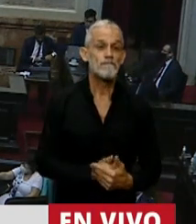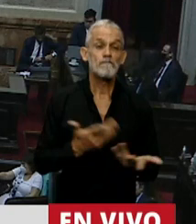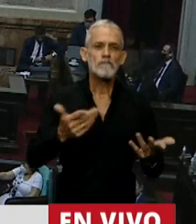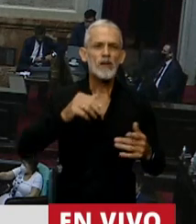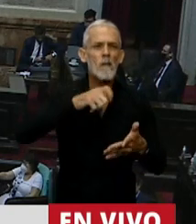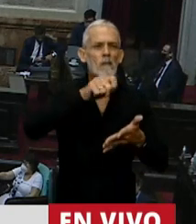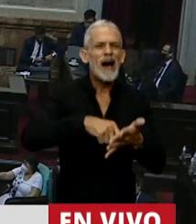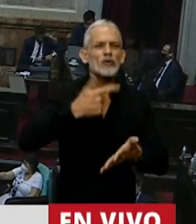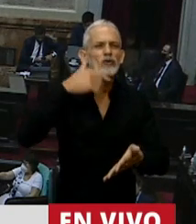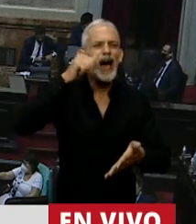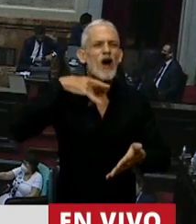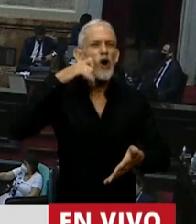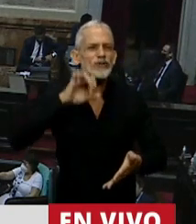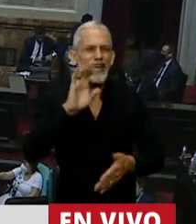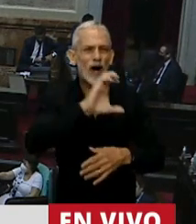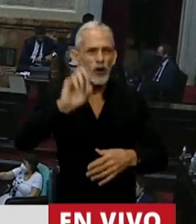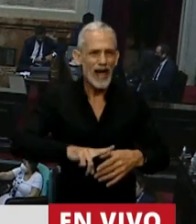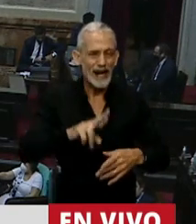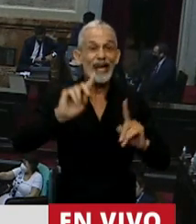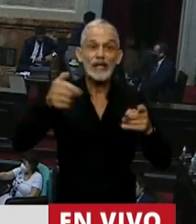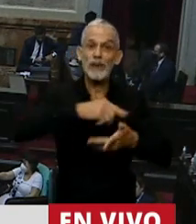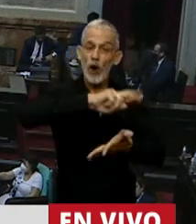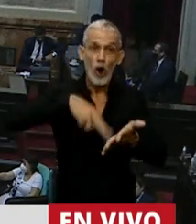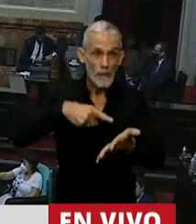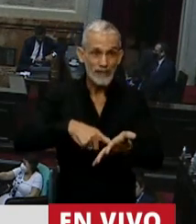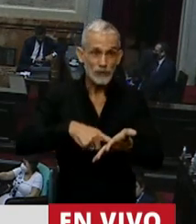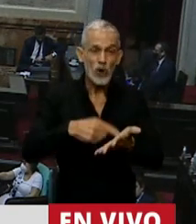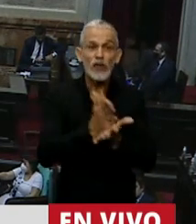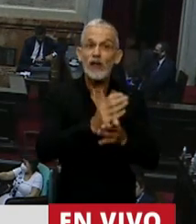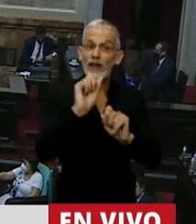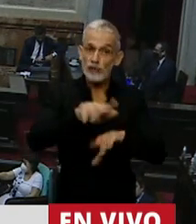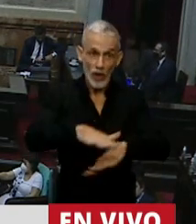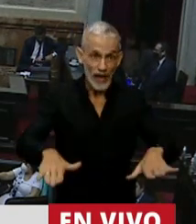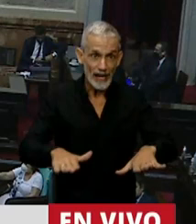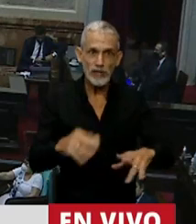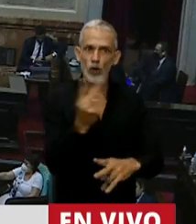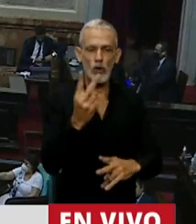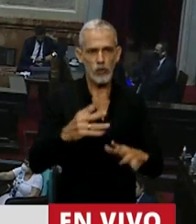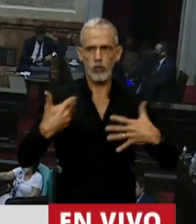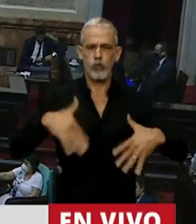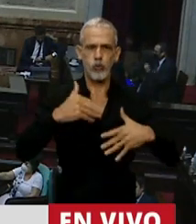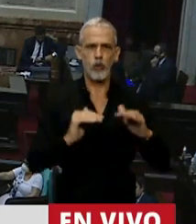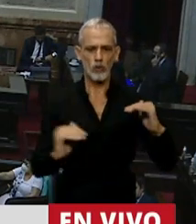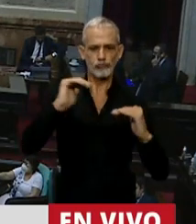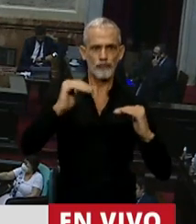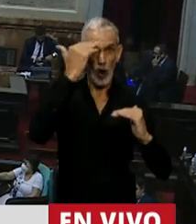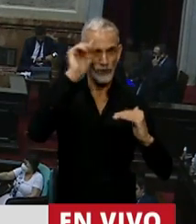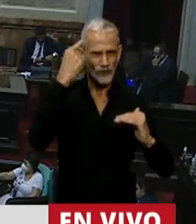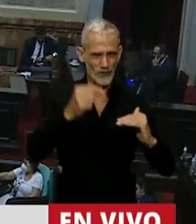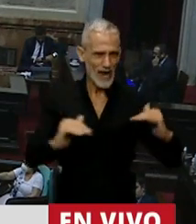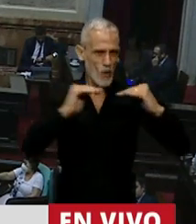el Pacto de San José de Costa Rica como la Convención de los Derechos del Niño, ambos de jerarquía constitucional,